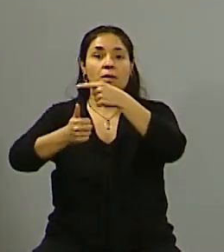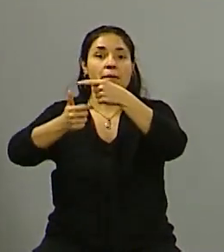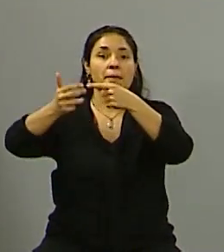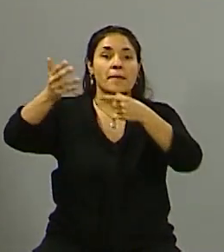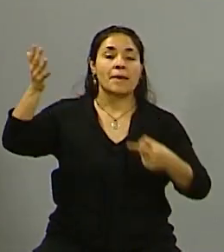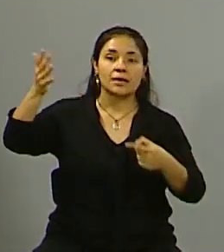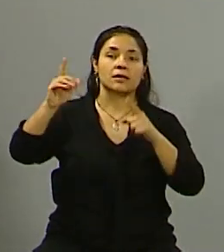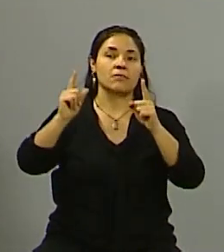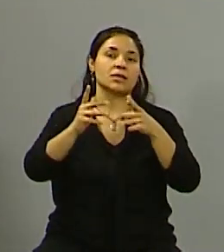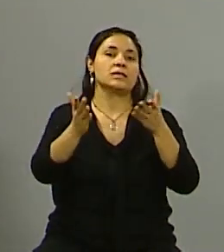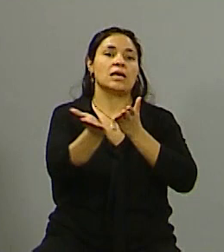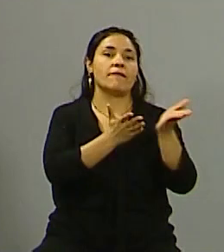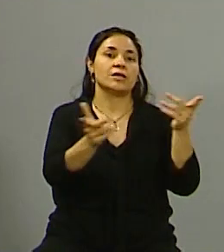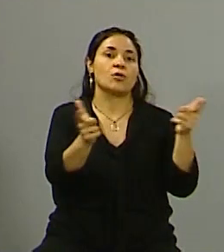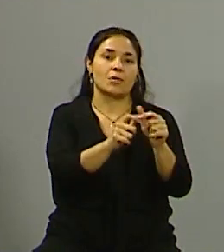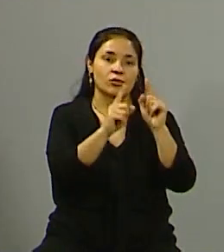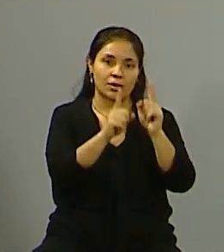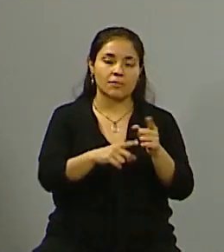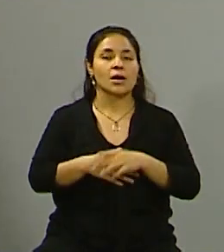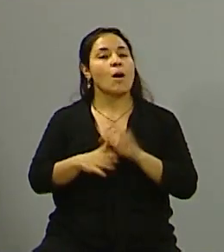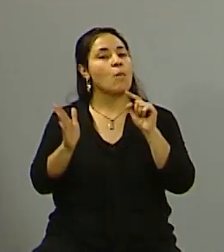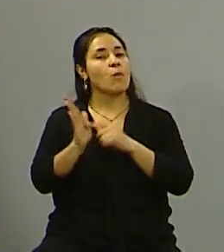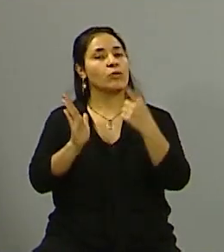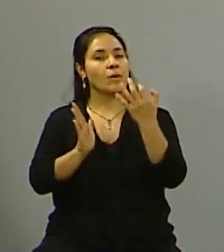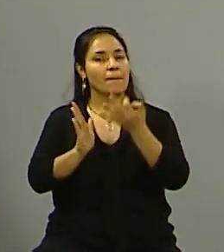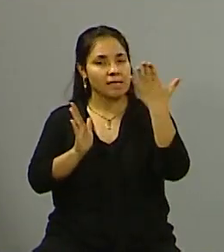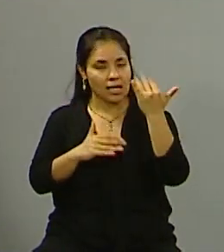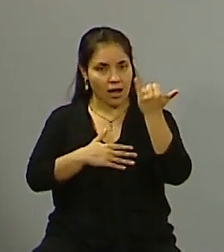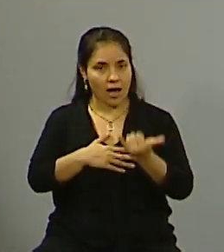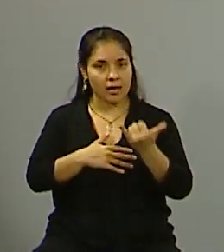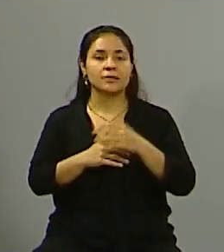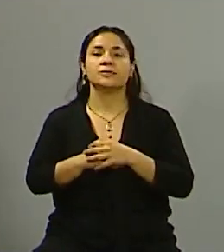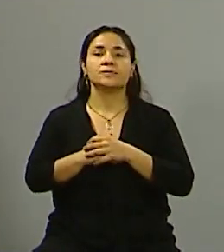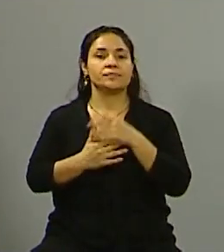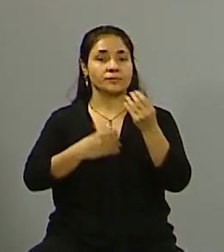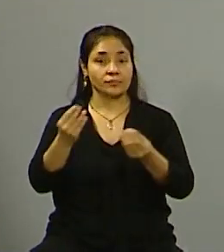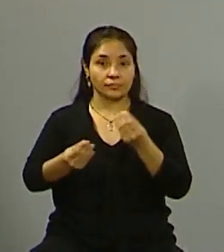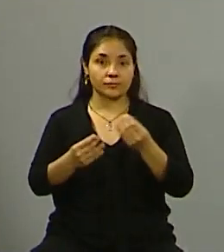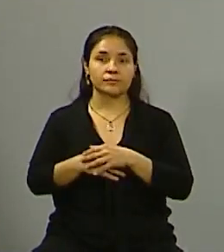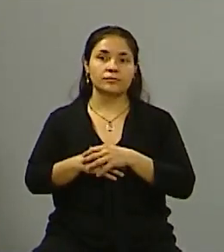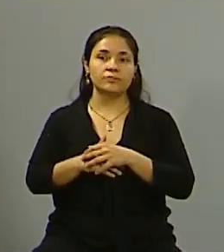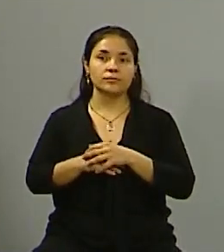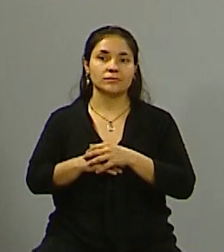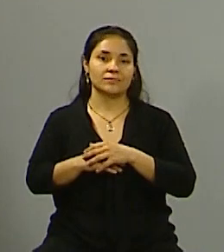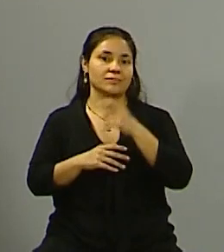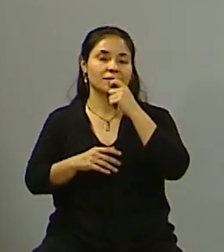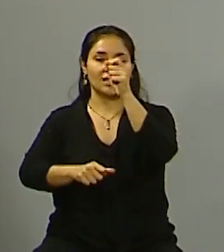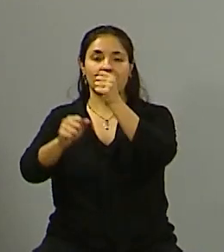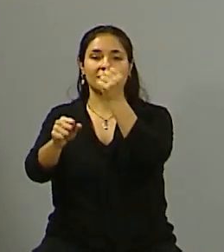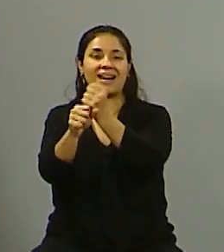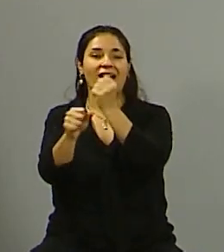servicios, con una particularidad y creo que es un poco la clave también de ese orden que tiene, que es que cada vez lo hacemos con menos empleados.